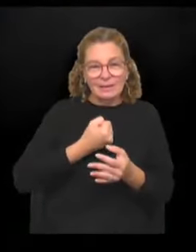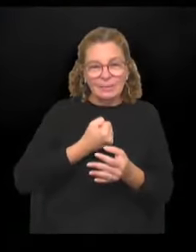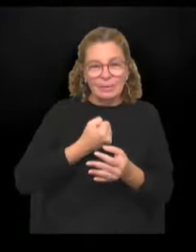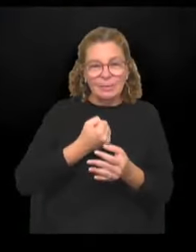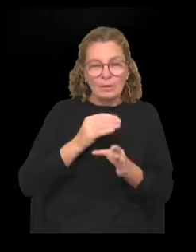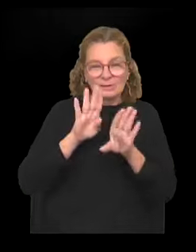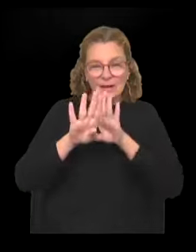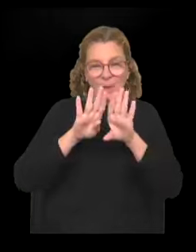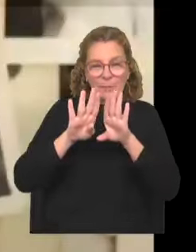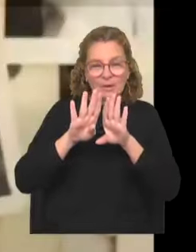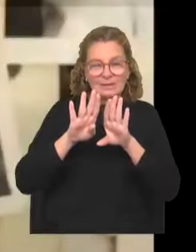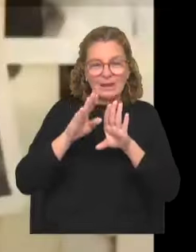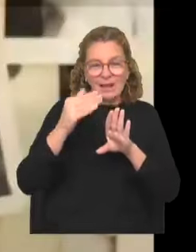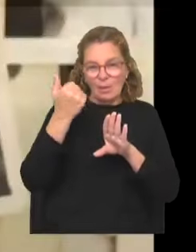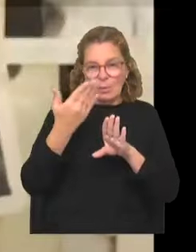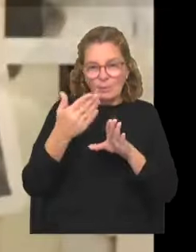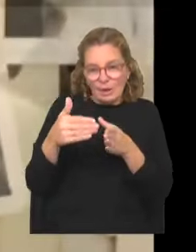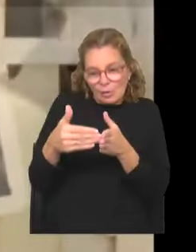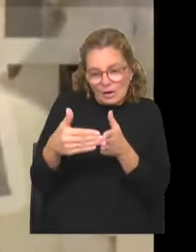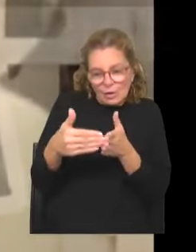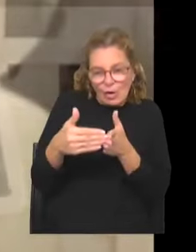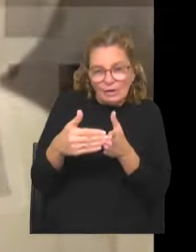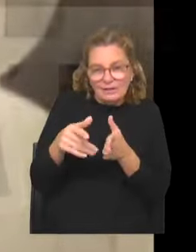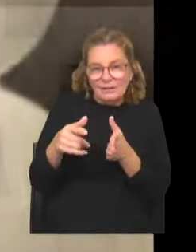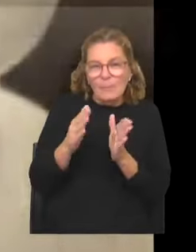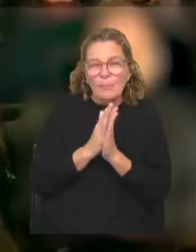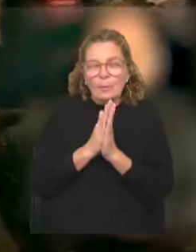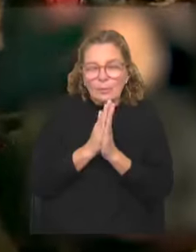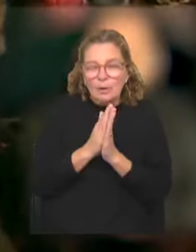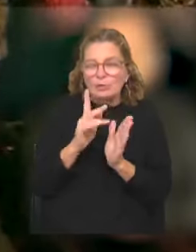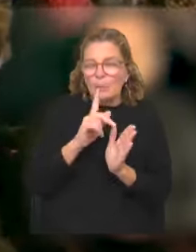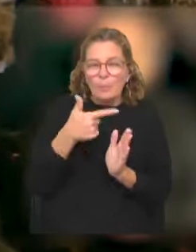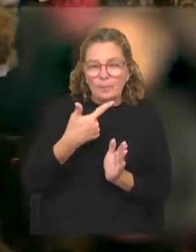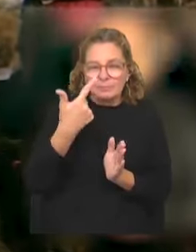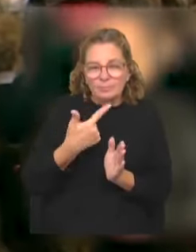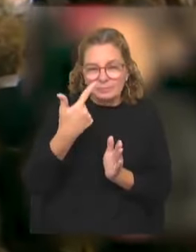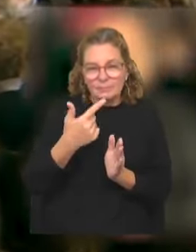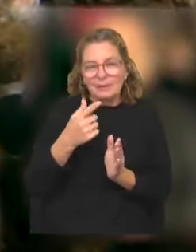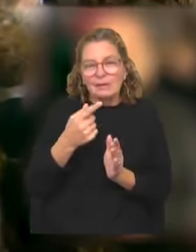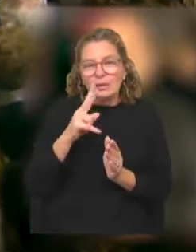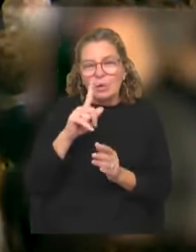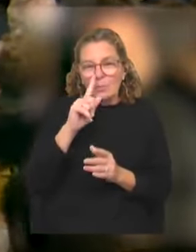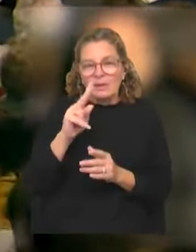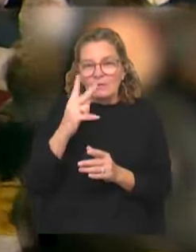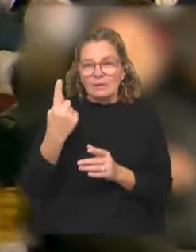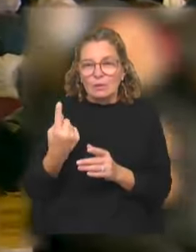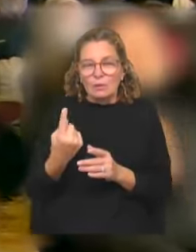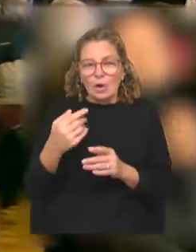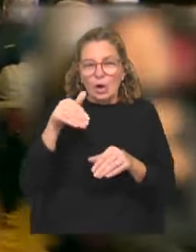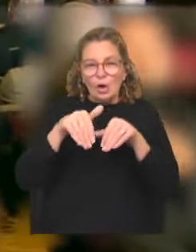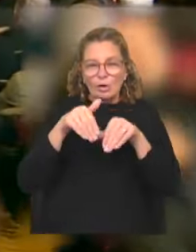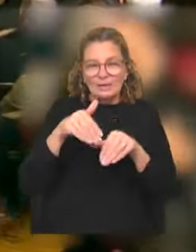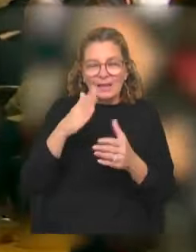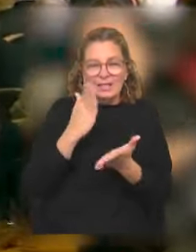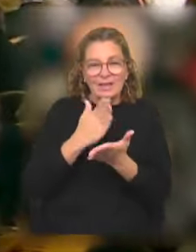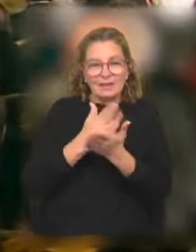de la puerta del comedor, en un rincón, mientras ella suplicaba que no disparen. En 2021, la Corte Interamericana de Derechos